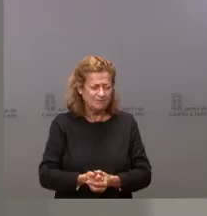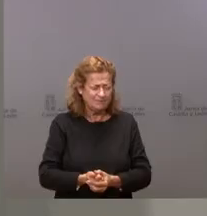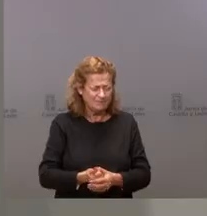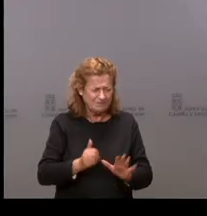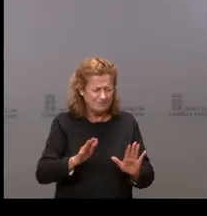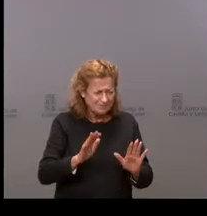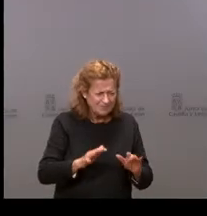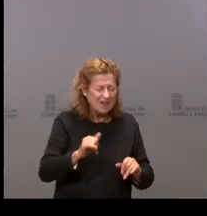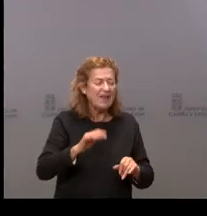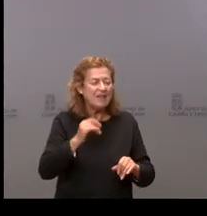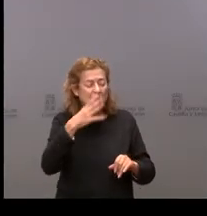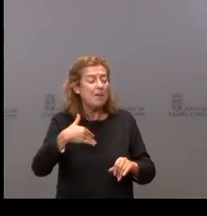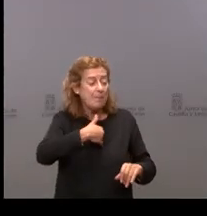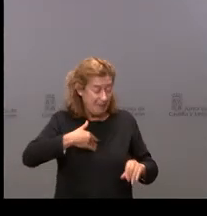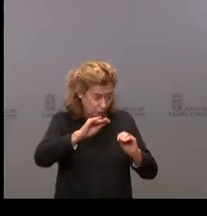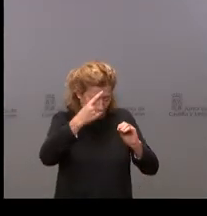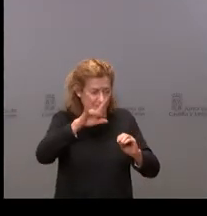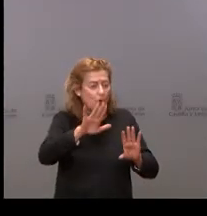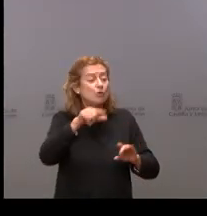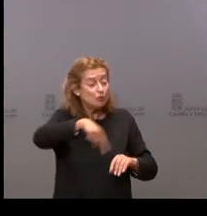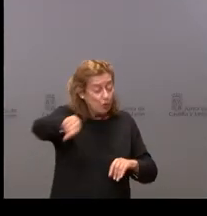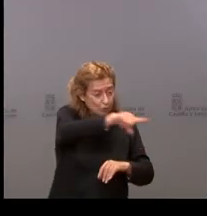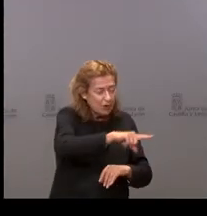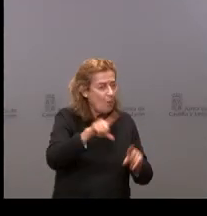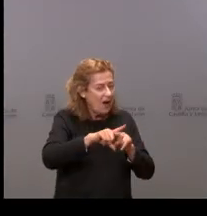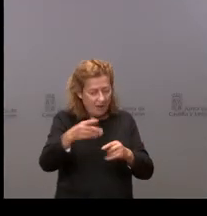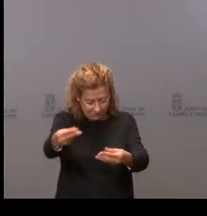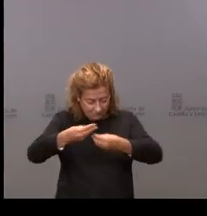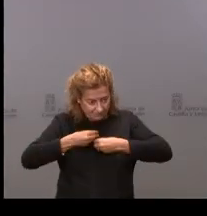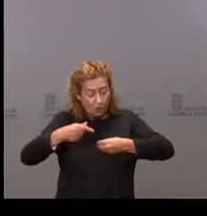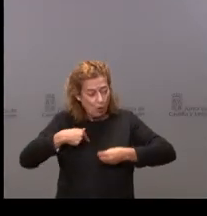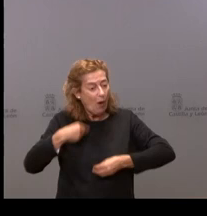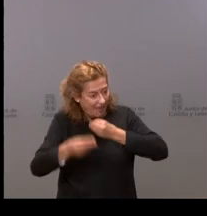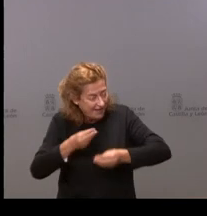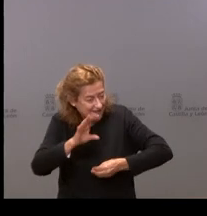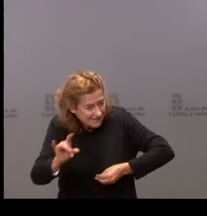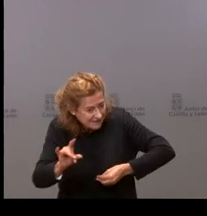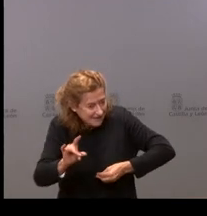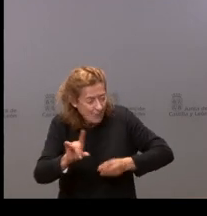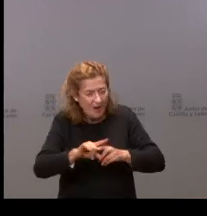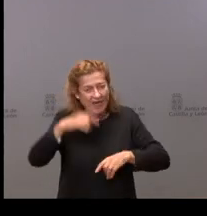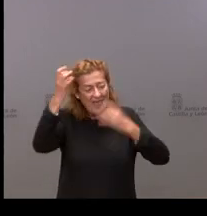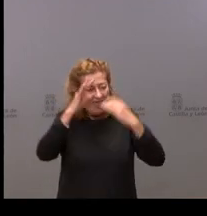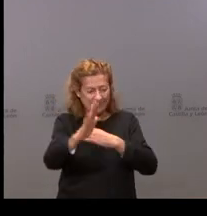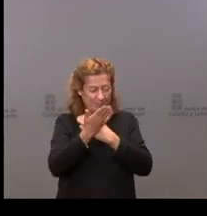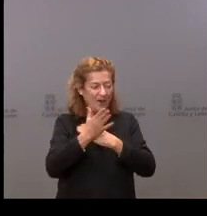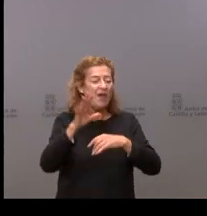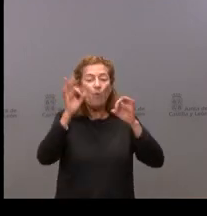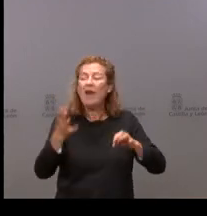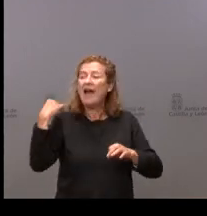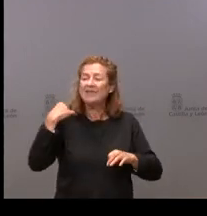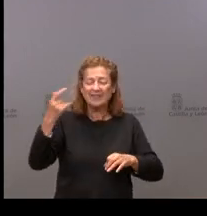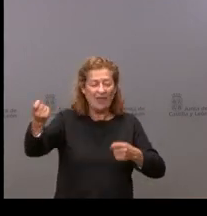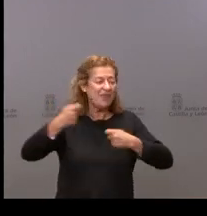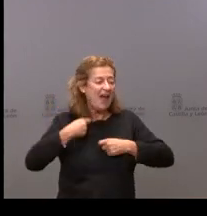Ya sabemos cuál es su papel, pero ustedes van a tener en cuenta lo que digan, o esas iniciativas que van a proponer, como ha pasado con anteriores situaciones en anteriores